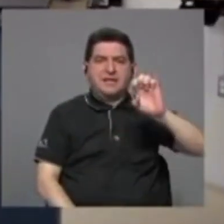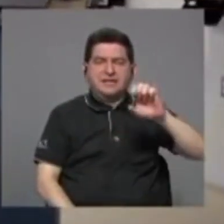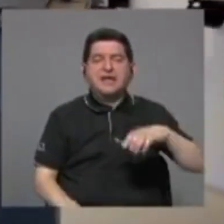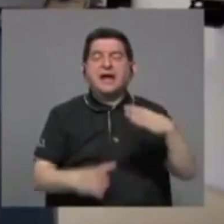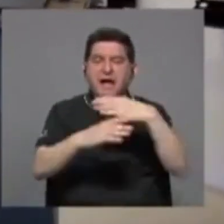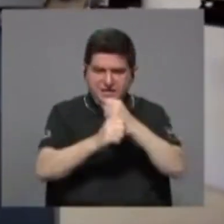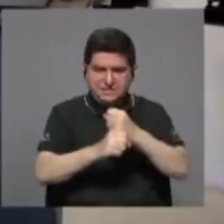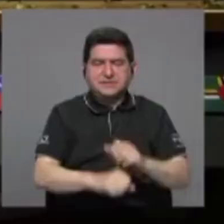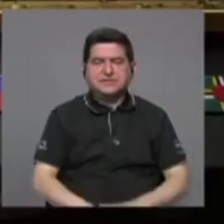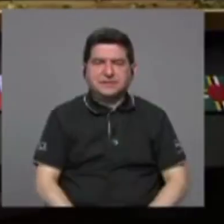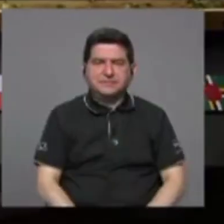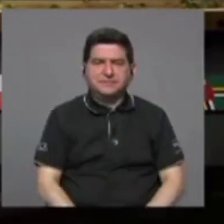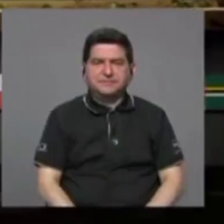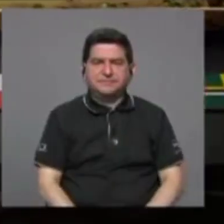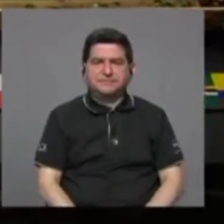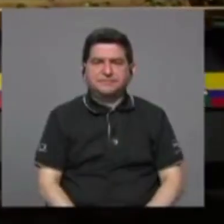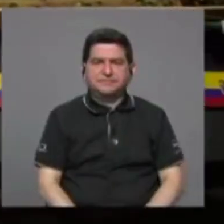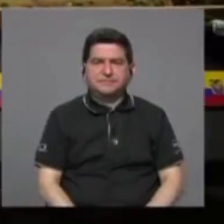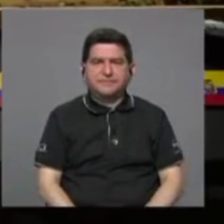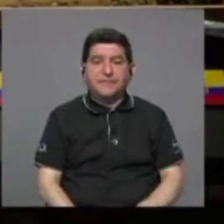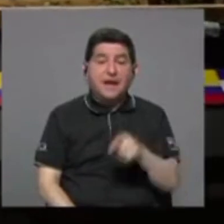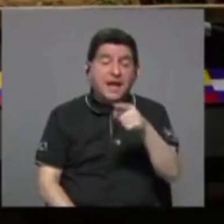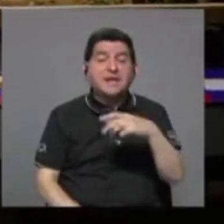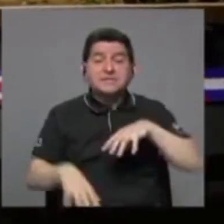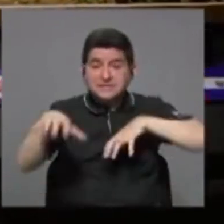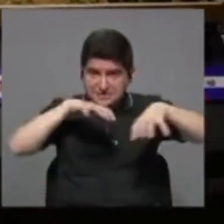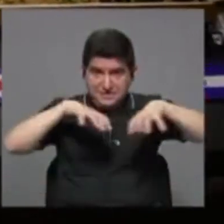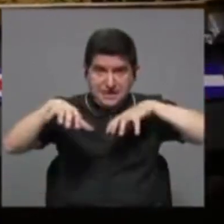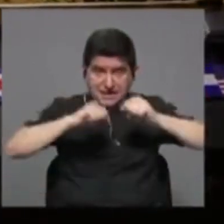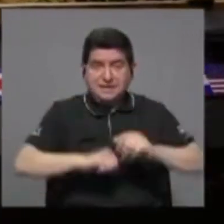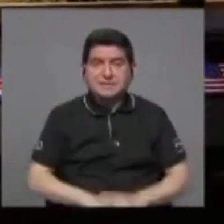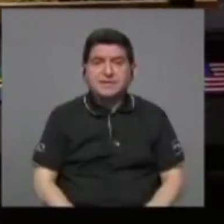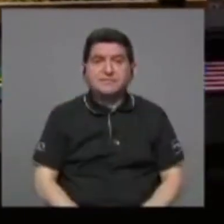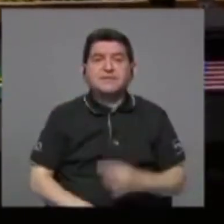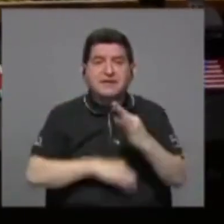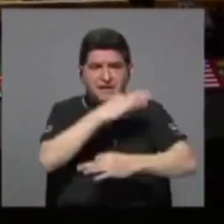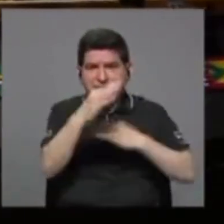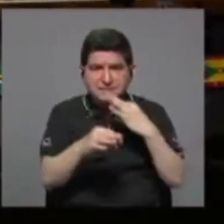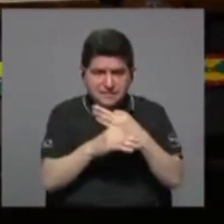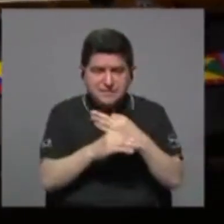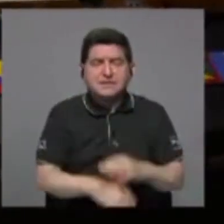pues como este es un evento de dinámica,